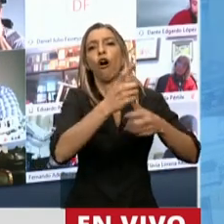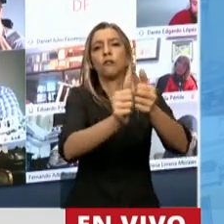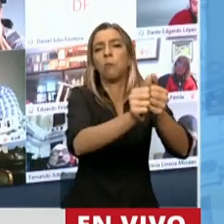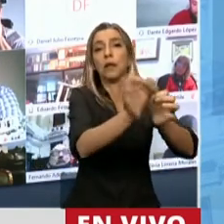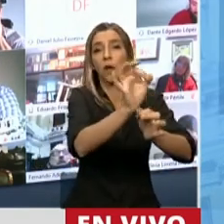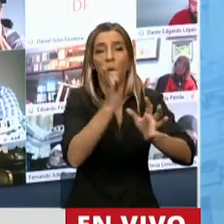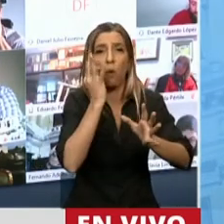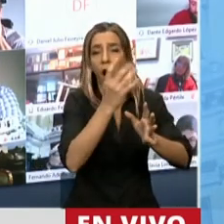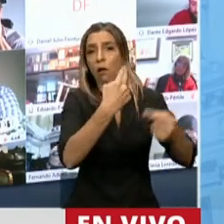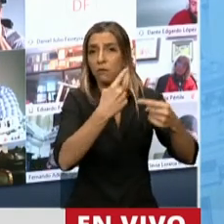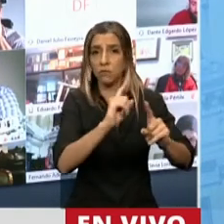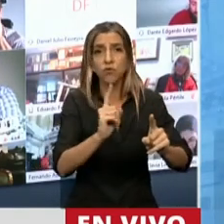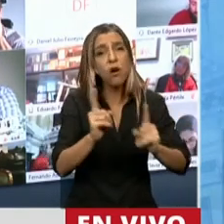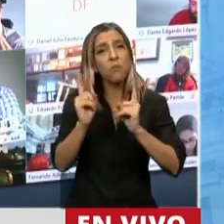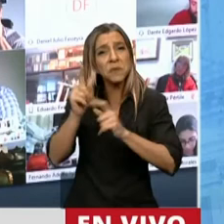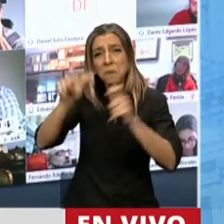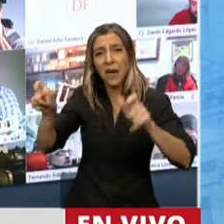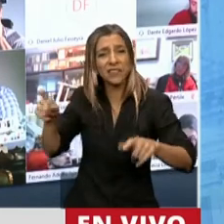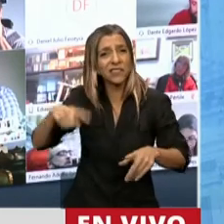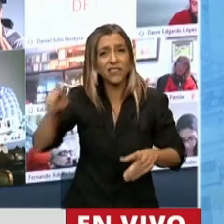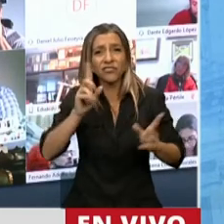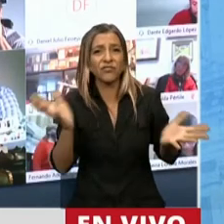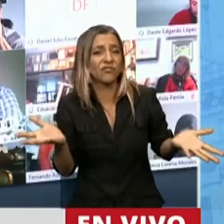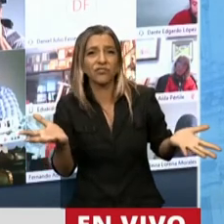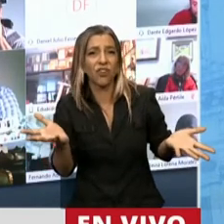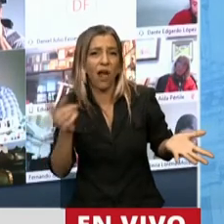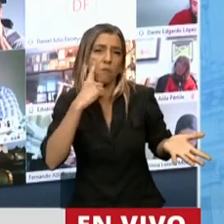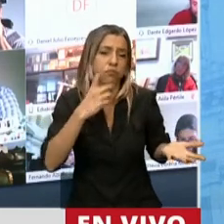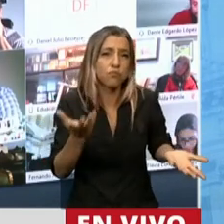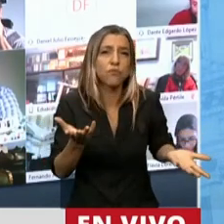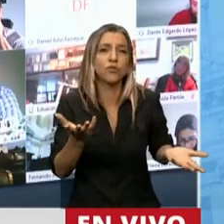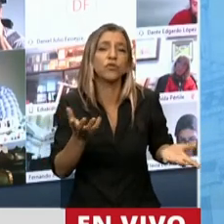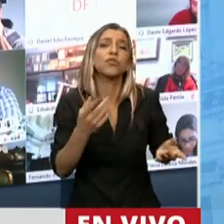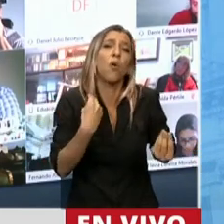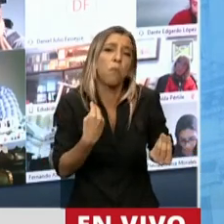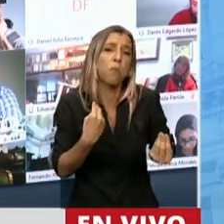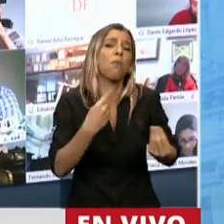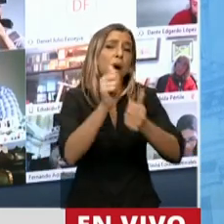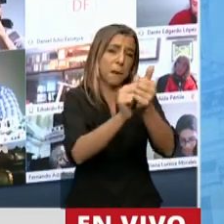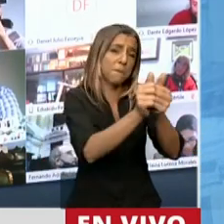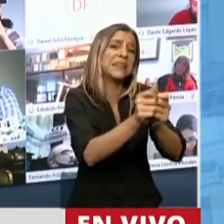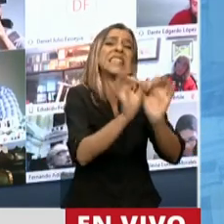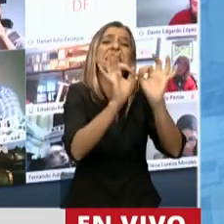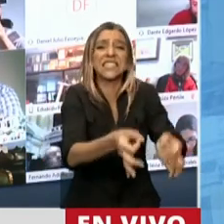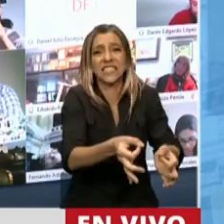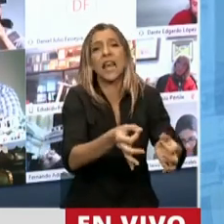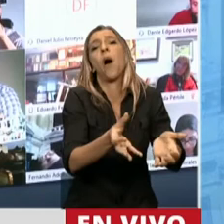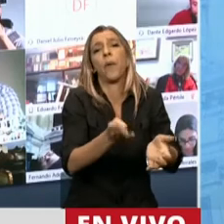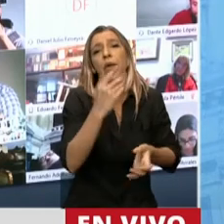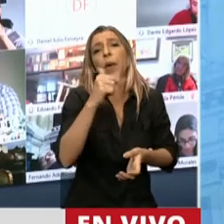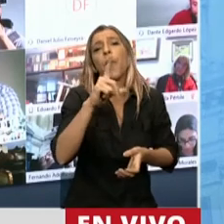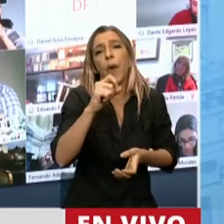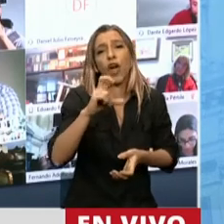y medianos productores agropecuarios saben que el Banco Credicop, que es una cooperativa,